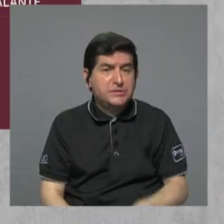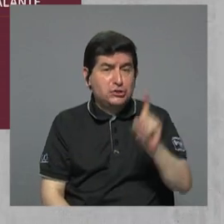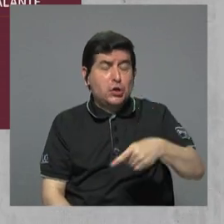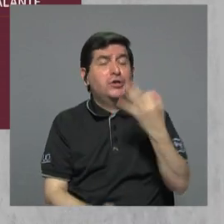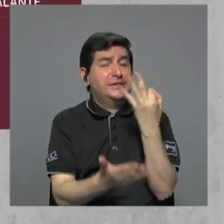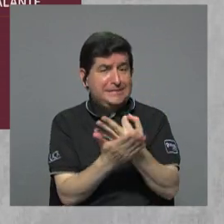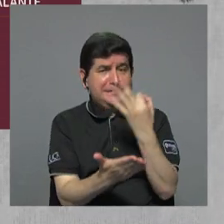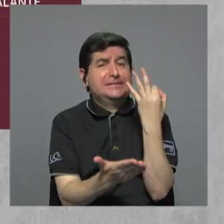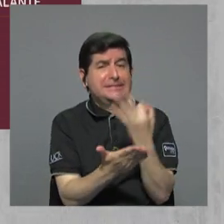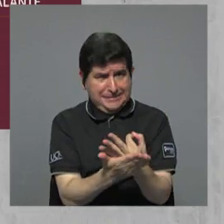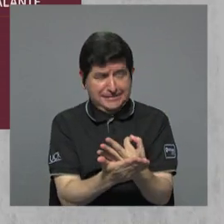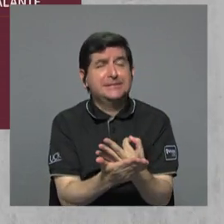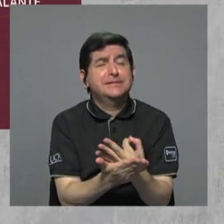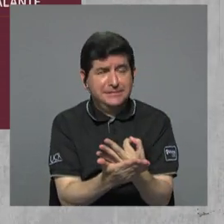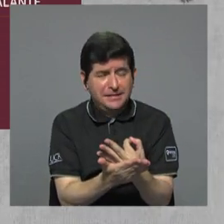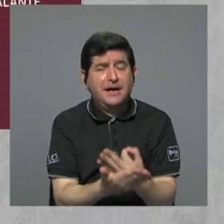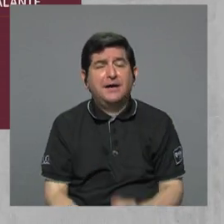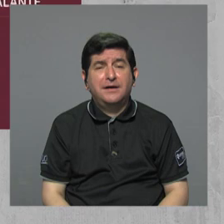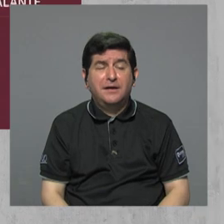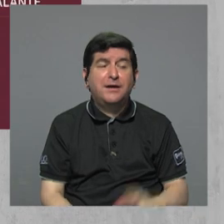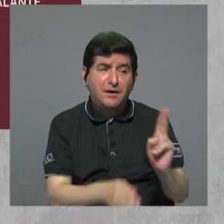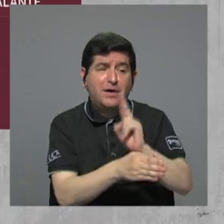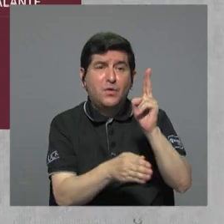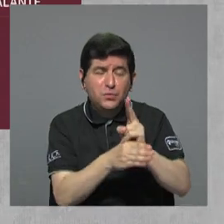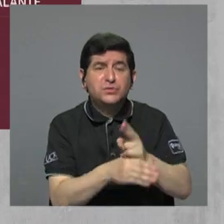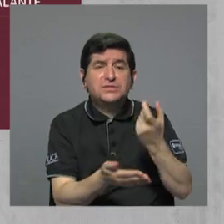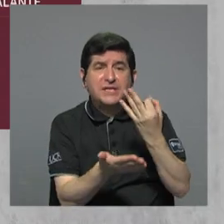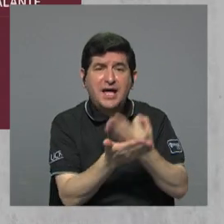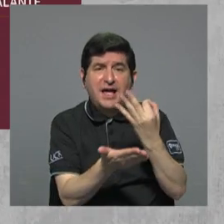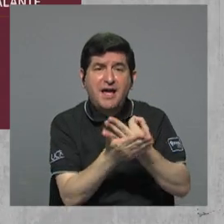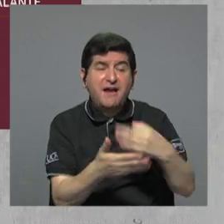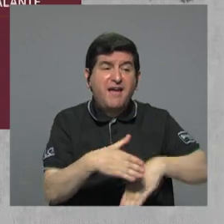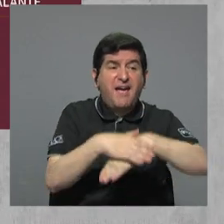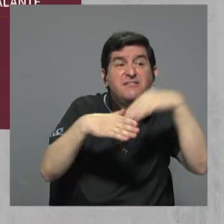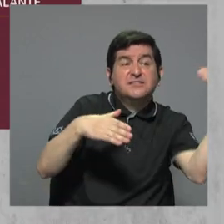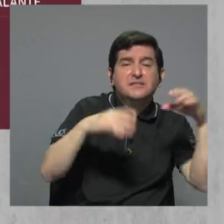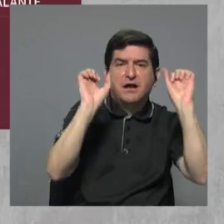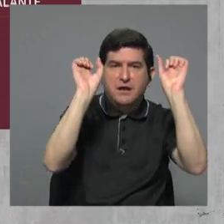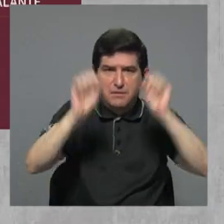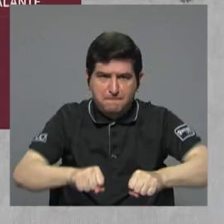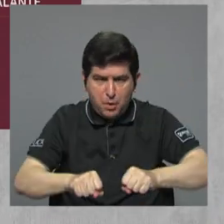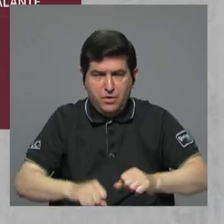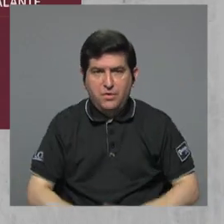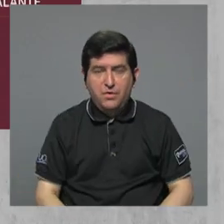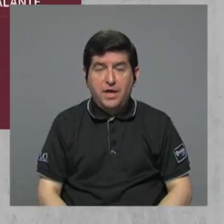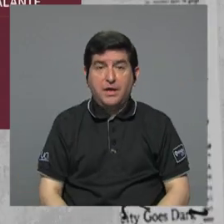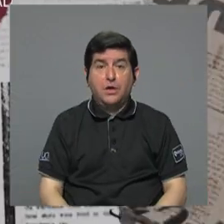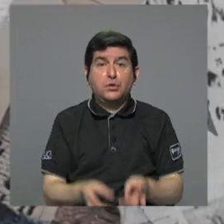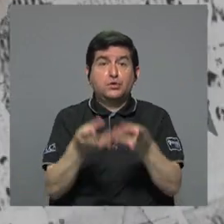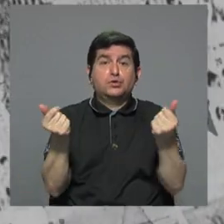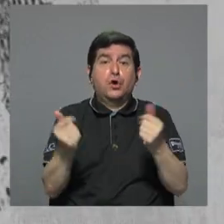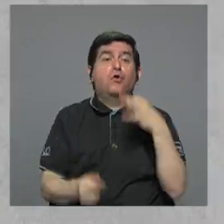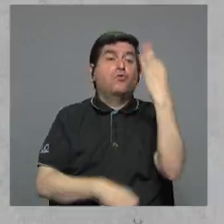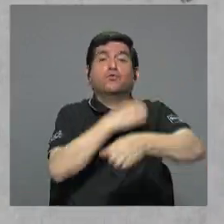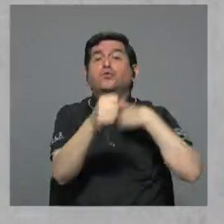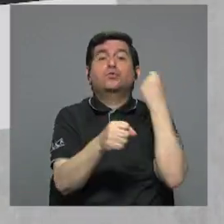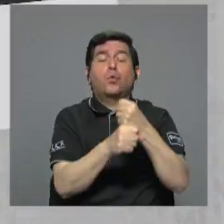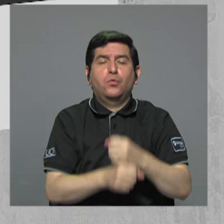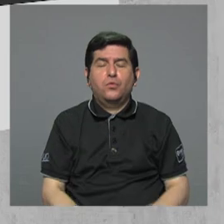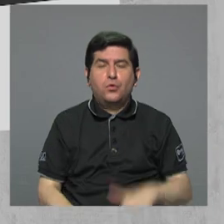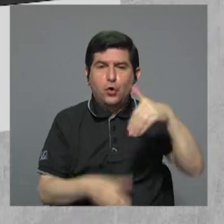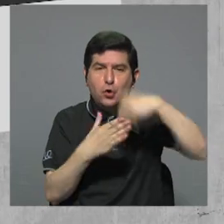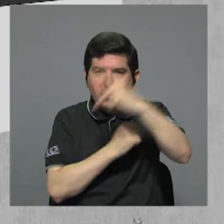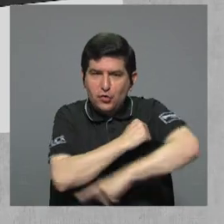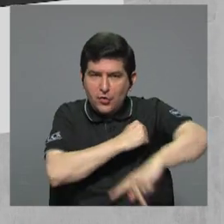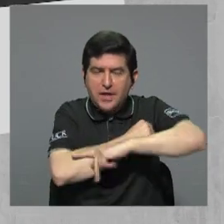financiarse, tendrá que recurrir al financiamiento externo para poder solventar el próximo año. Dentro del